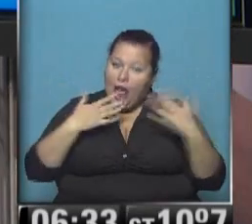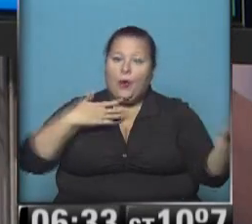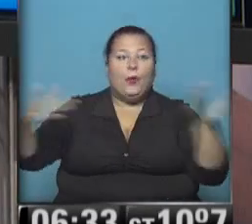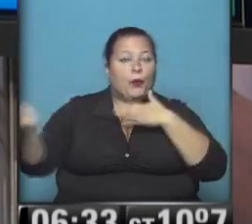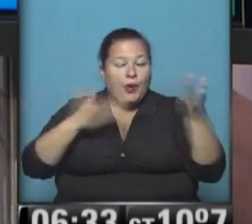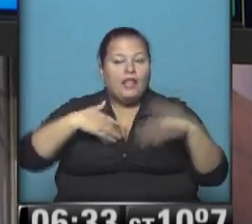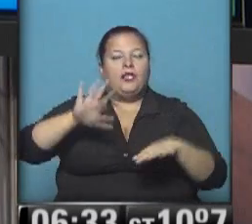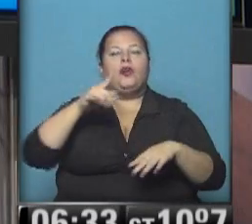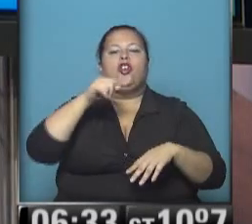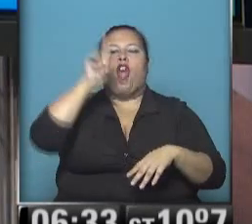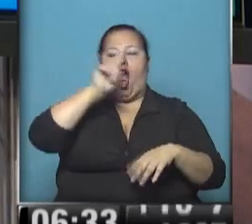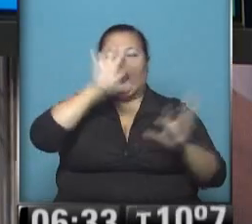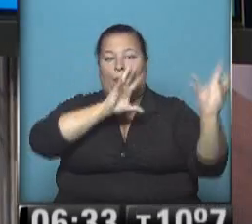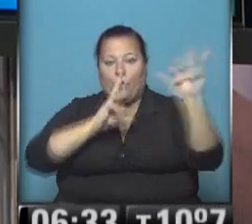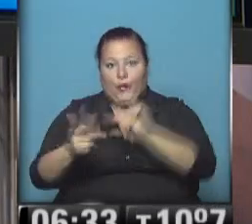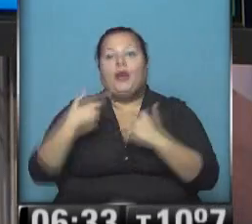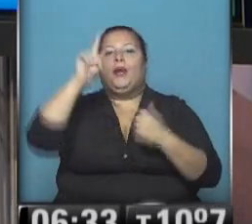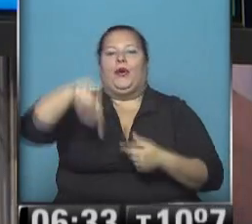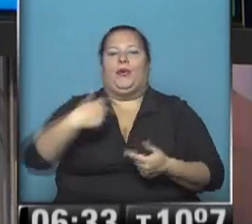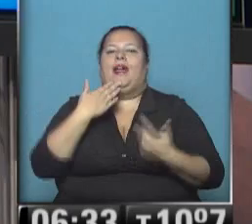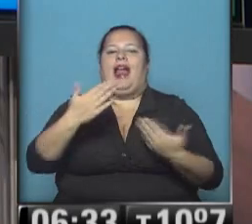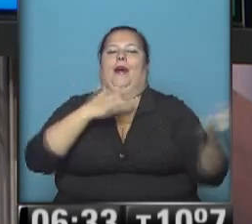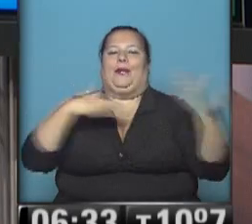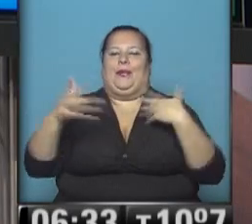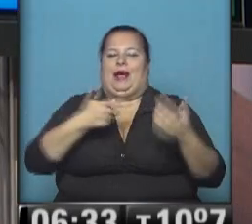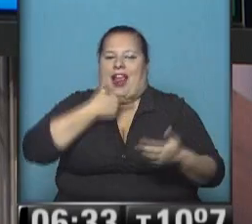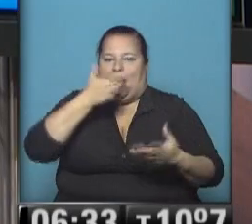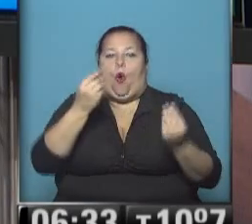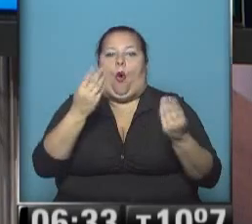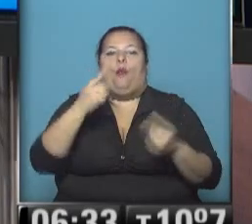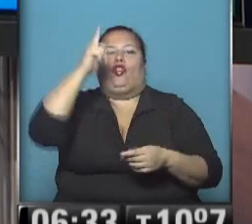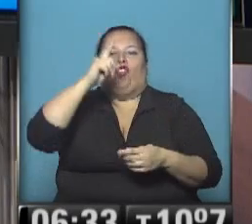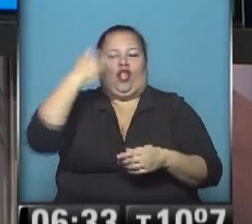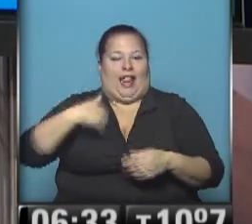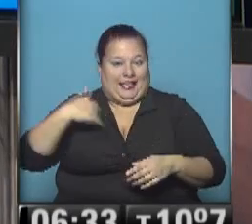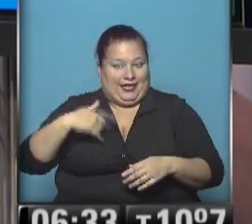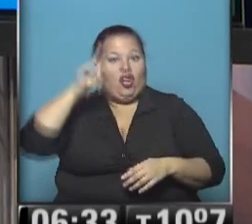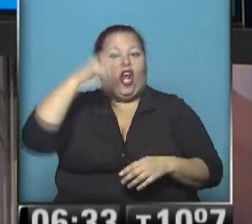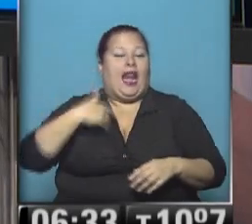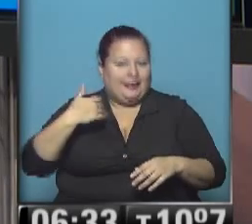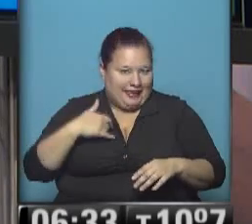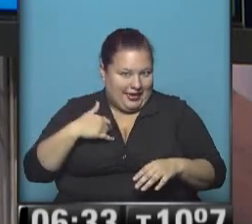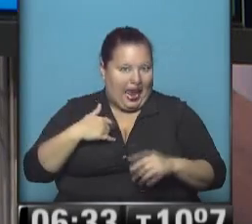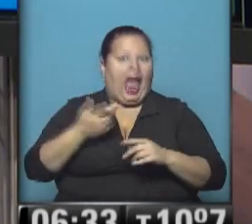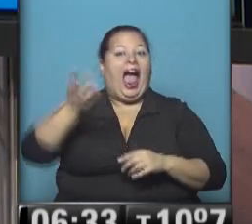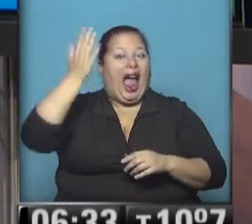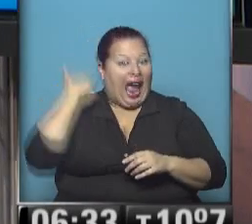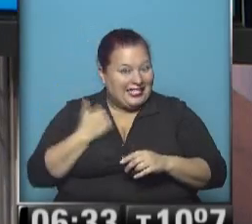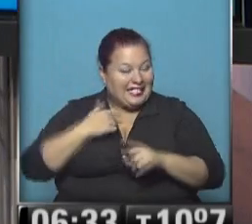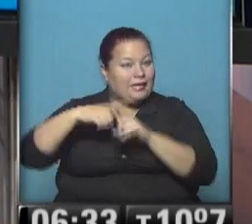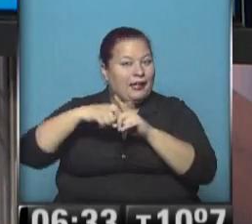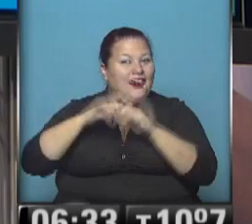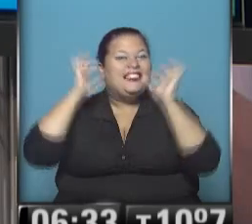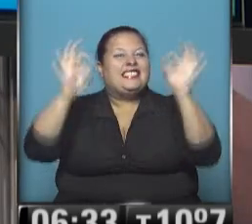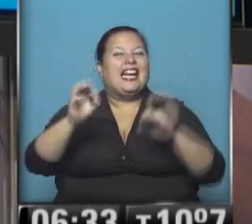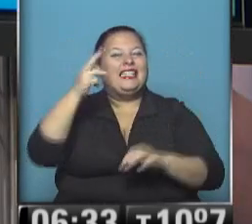intensos que soplarán del sector norte que permitirán el ingreso de aire cálido y húmedo proveniente del norte argentino norte argentino, que en el día de ayer las temperaturas